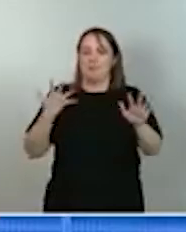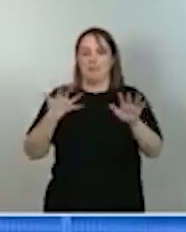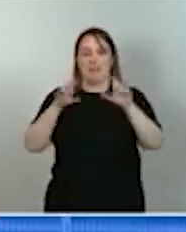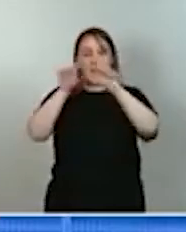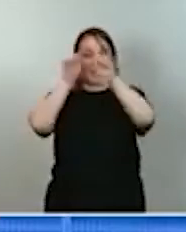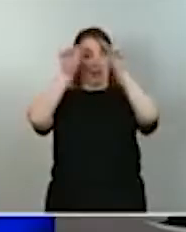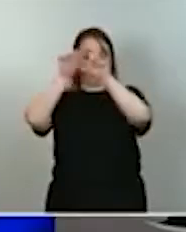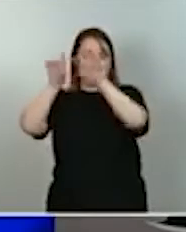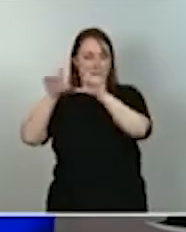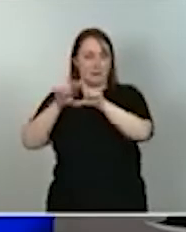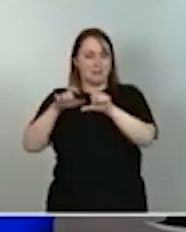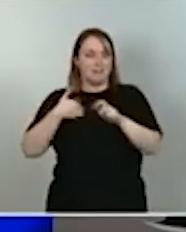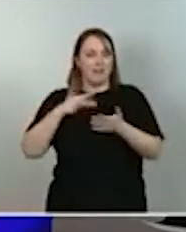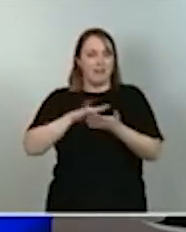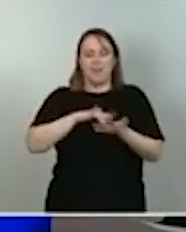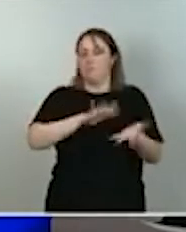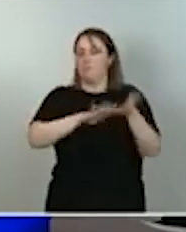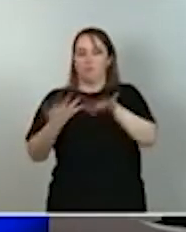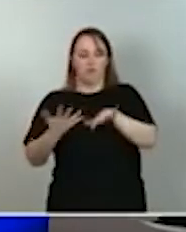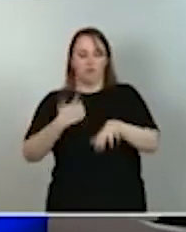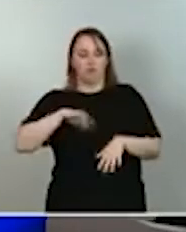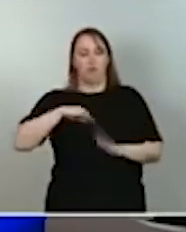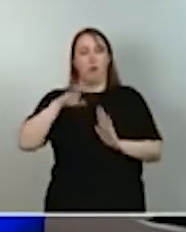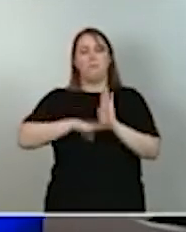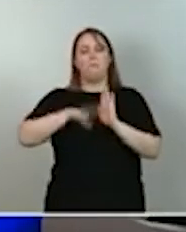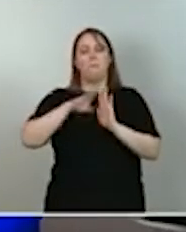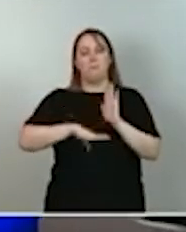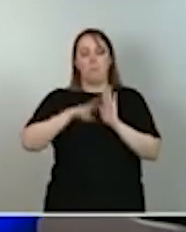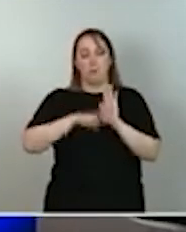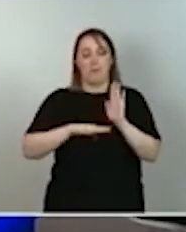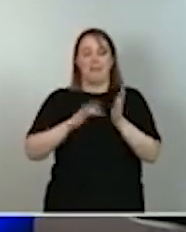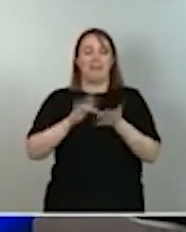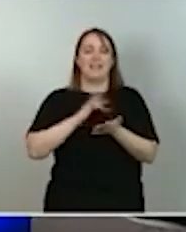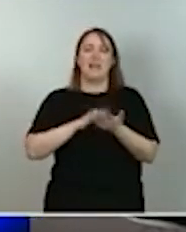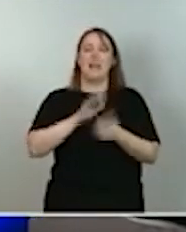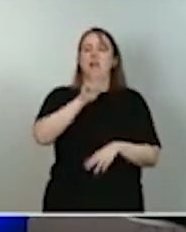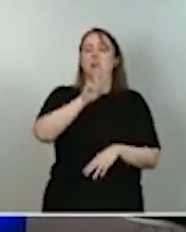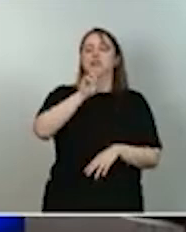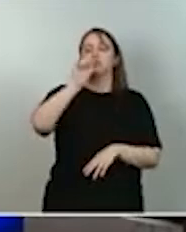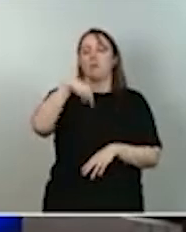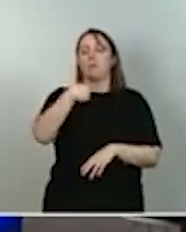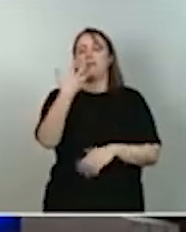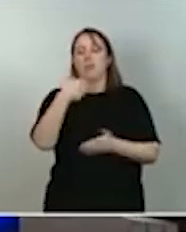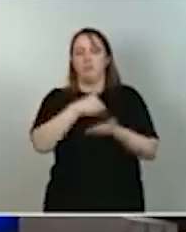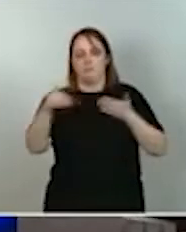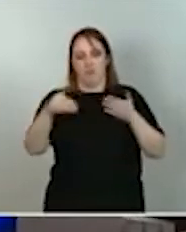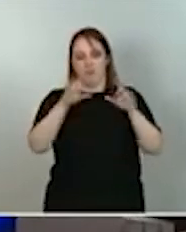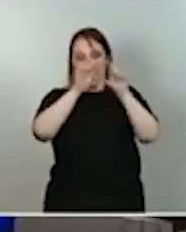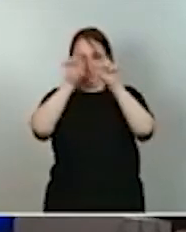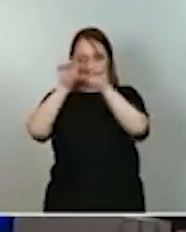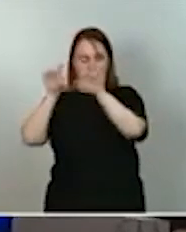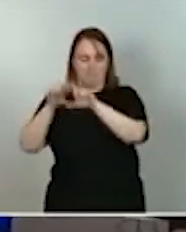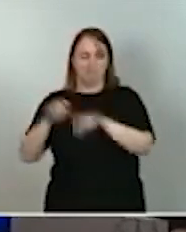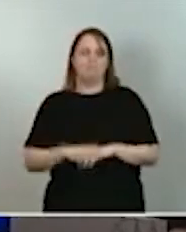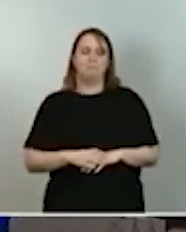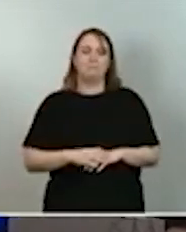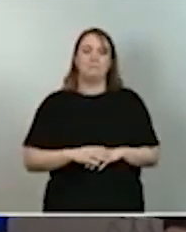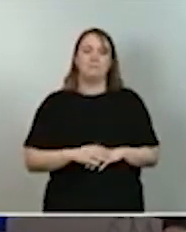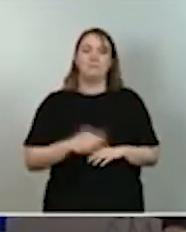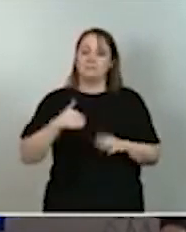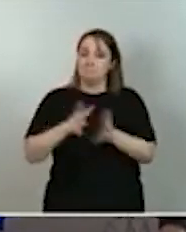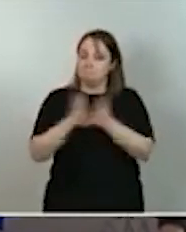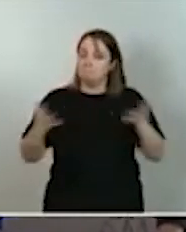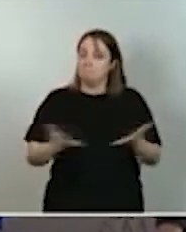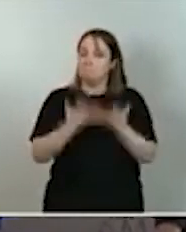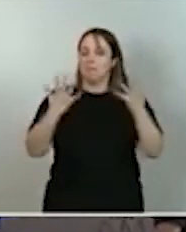impacto de nuestros programas de digitalización a 2,5 millones de pymes, impulsando también la innovación, el emprendimiento